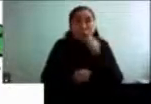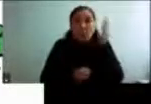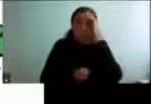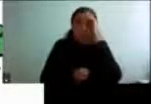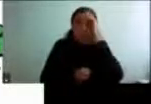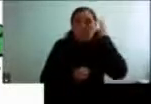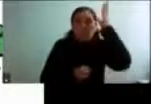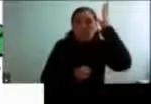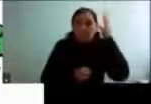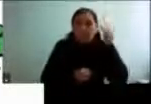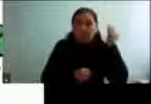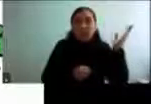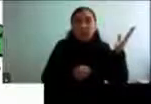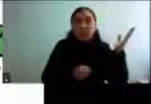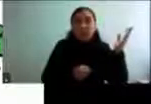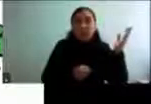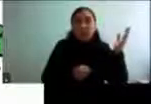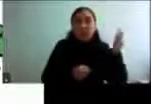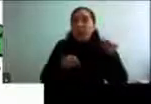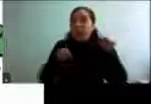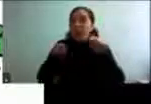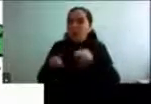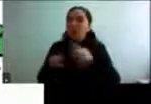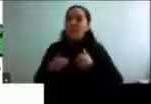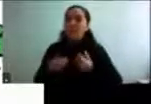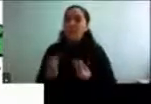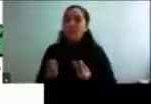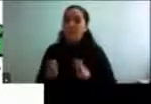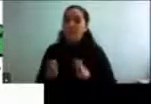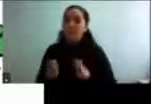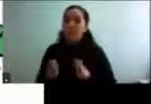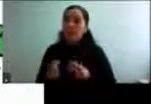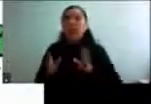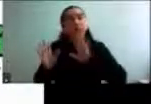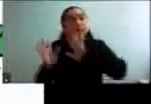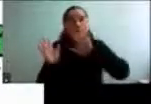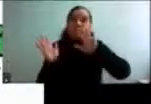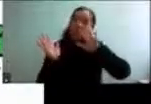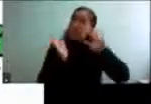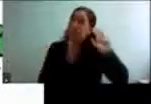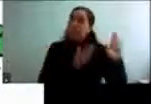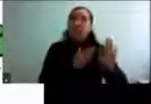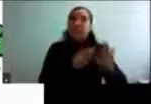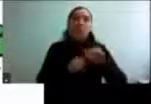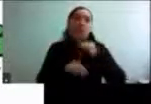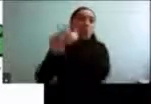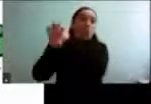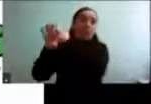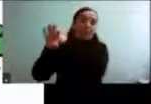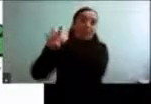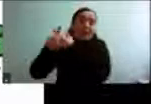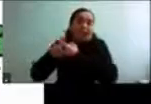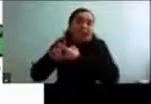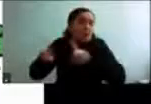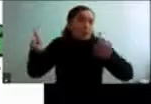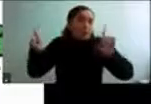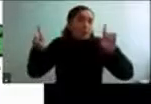envejecimiento, cosa que no es tan así. Pero bueno, no vamos a hablar de eso, podemos hacer otro webinar con ese tema después, ¿no?